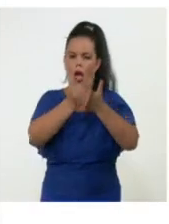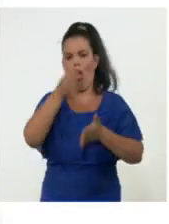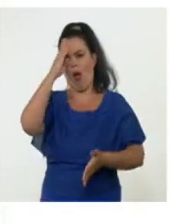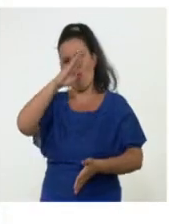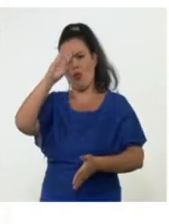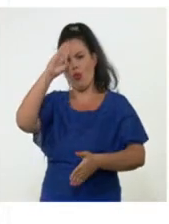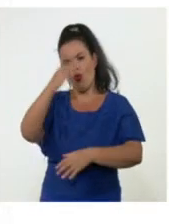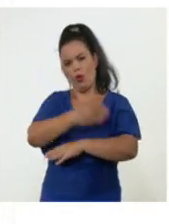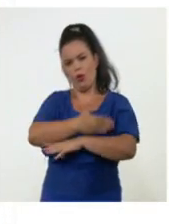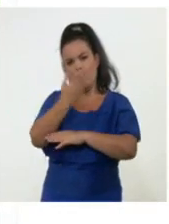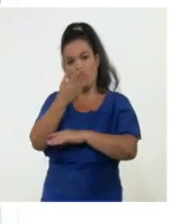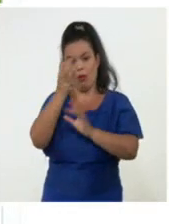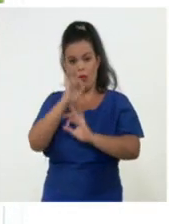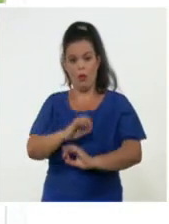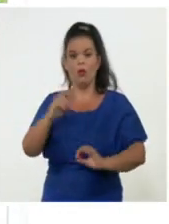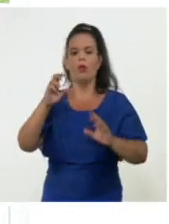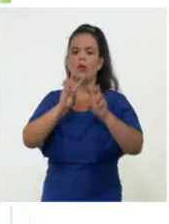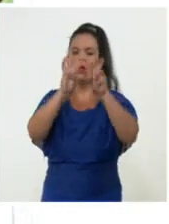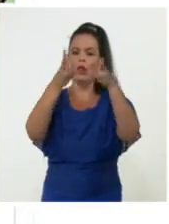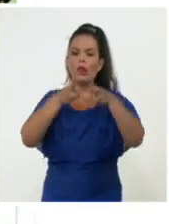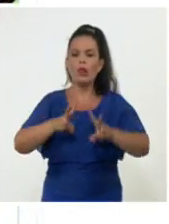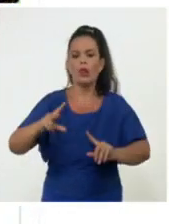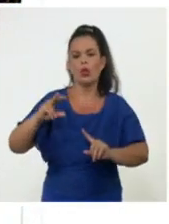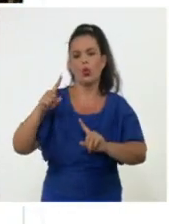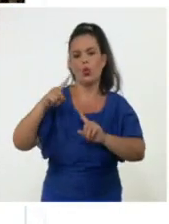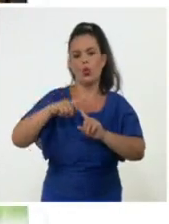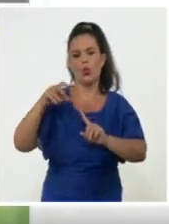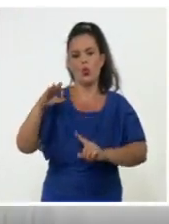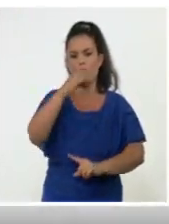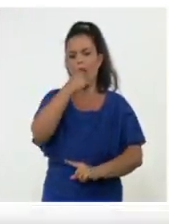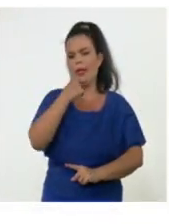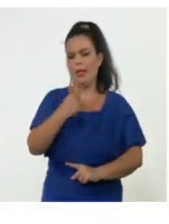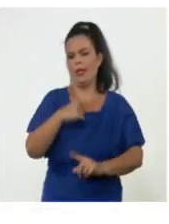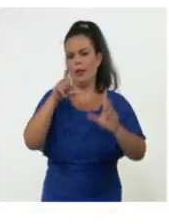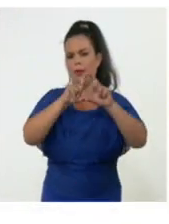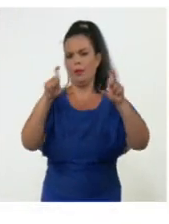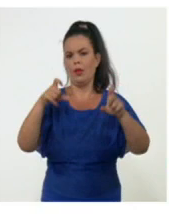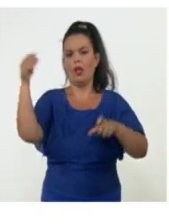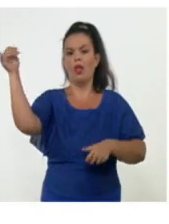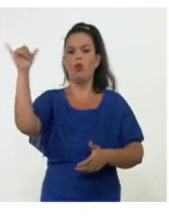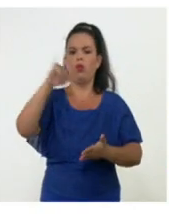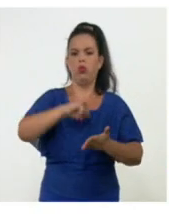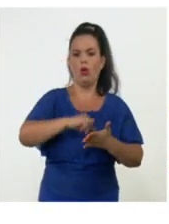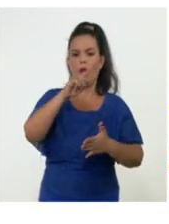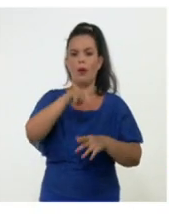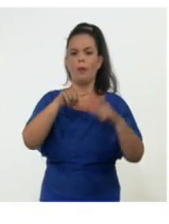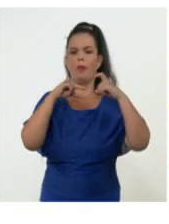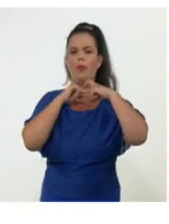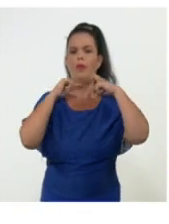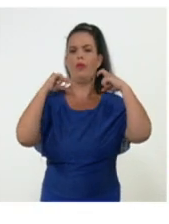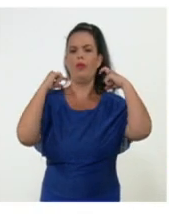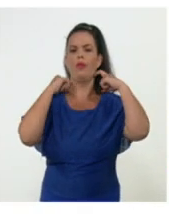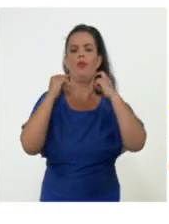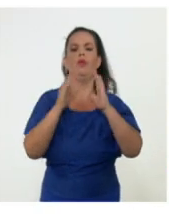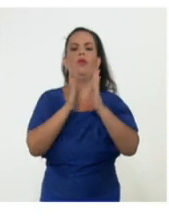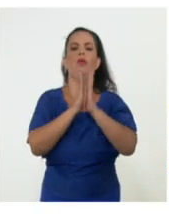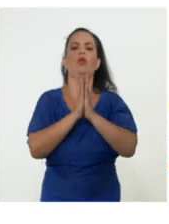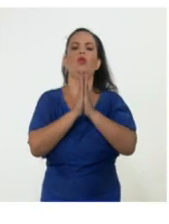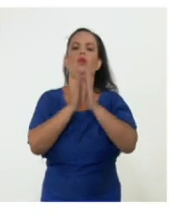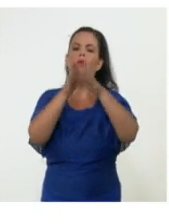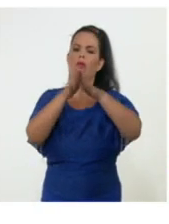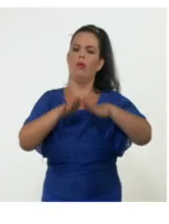su cuenta en Twitter, el jefe de Estado escribió, Llegan desde Estados Unidos Pastores por la Paz. El amor a Cuba prevalece.